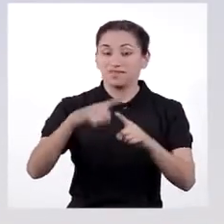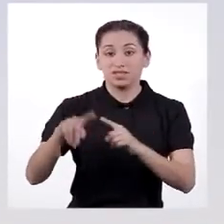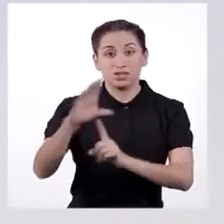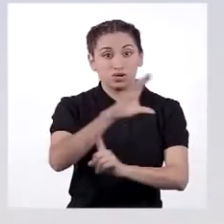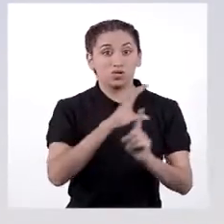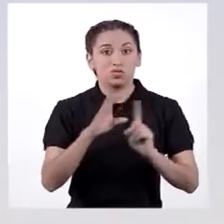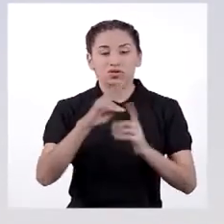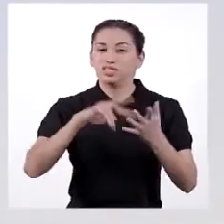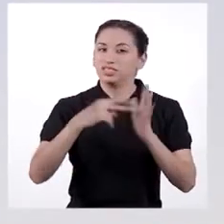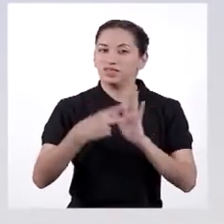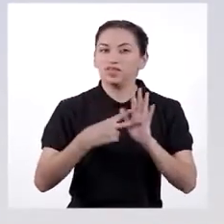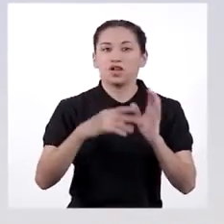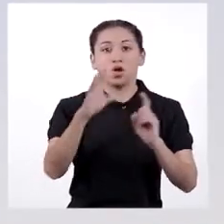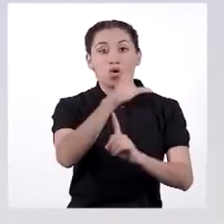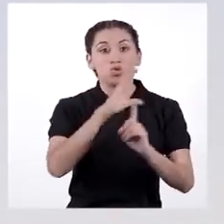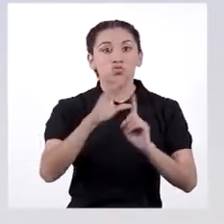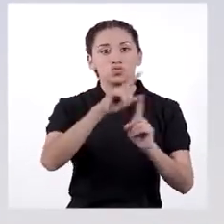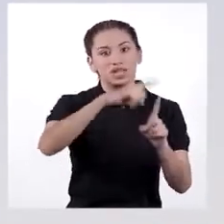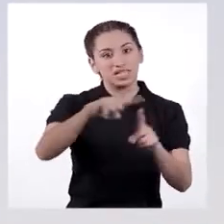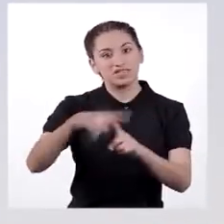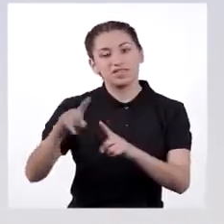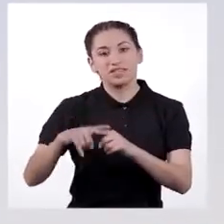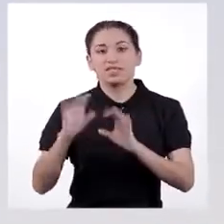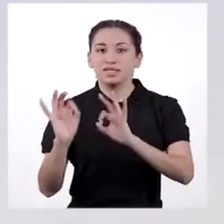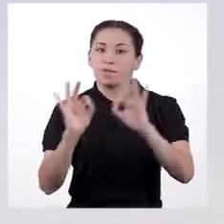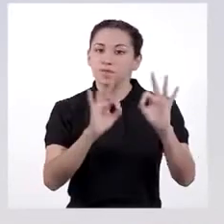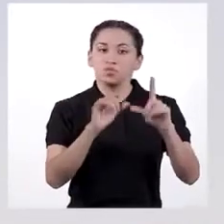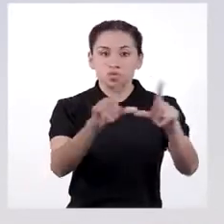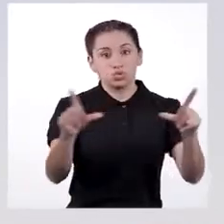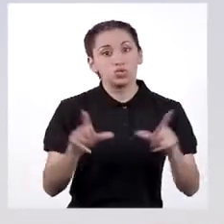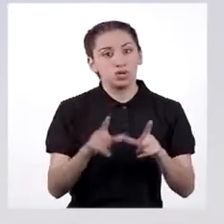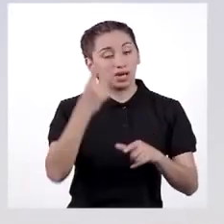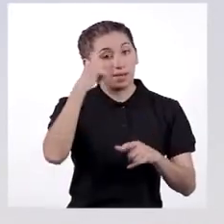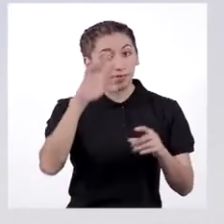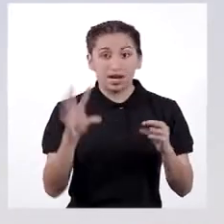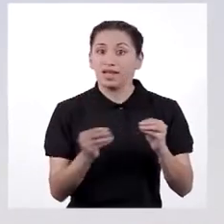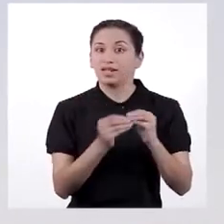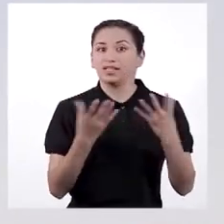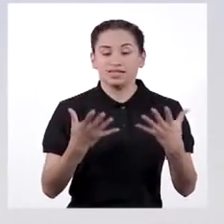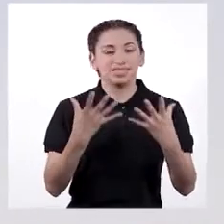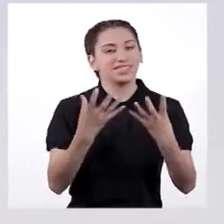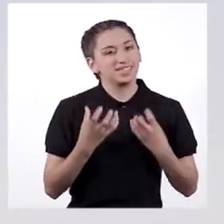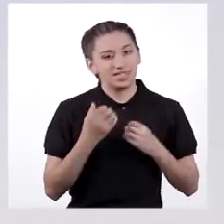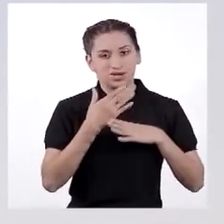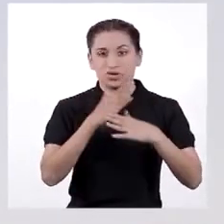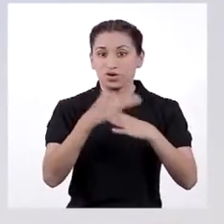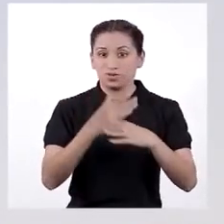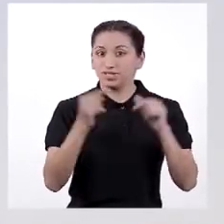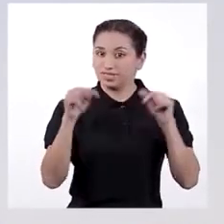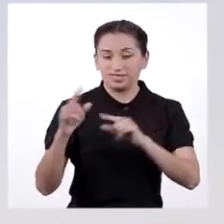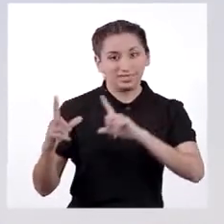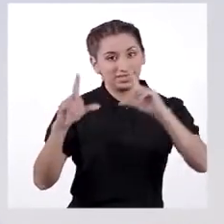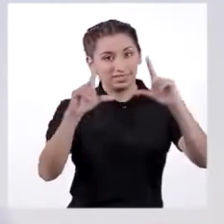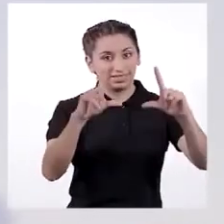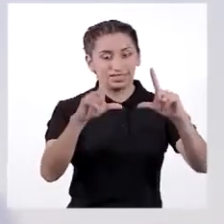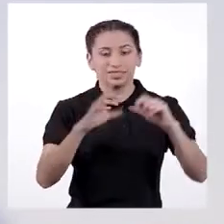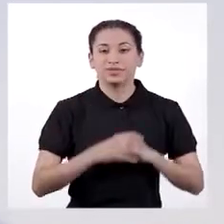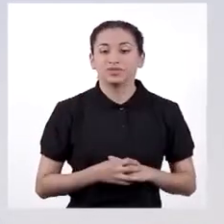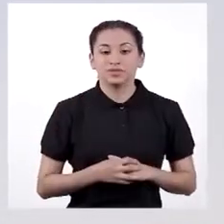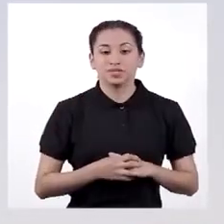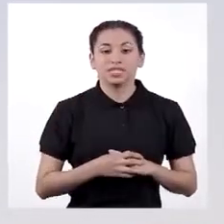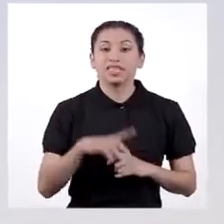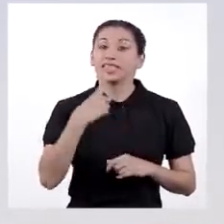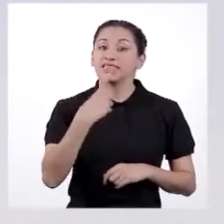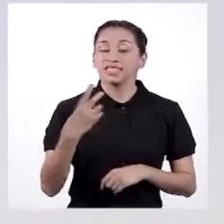debe ser vista como una variedad de culturas que conviven en un mismo espacio geográfico. Y para complementar, quiero compartirles el siguiente texto.